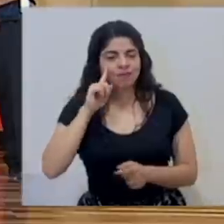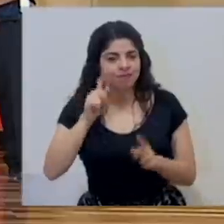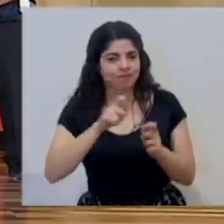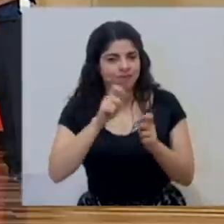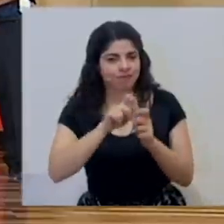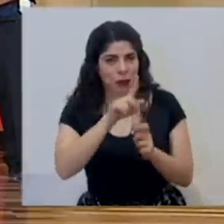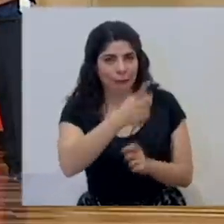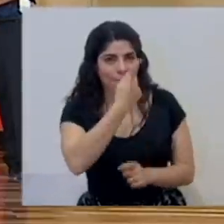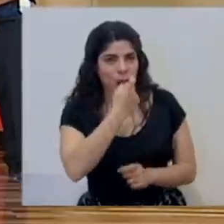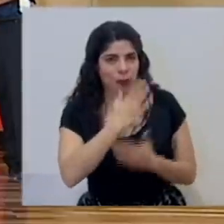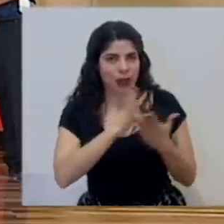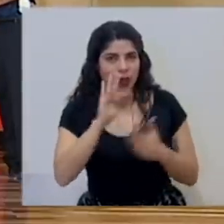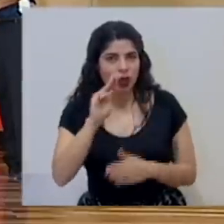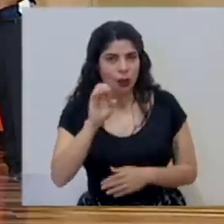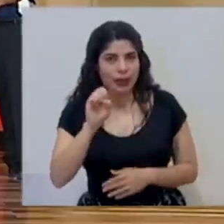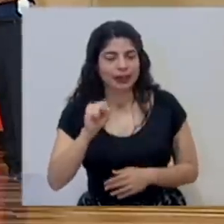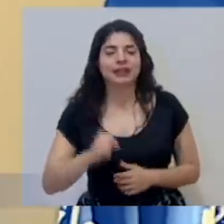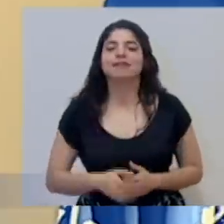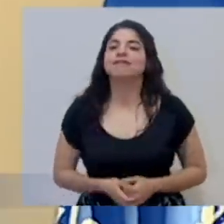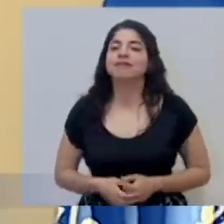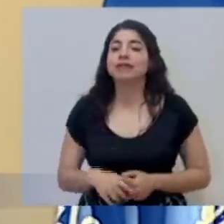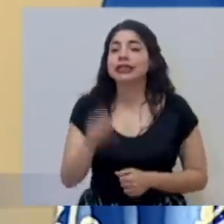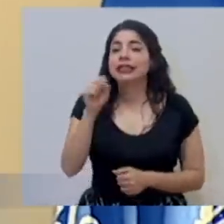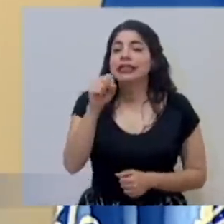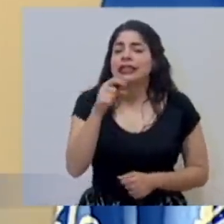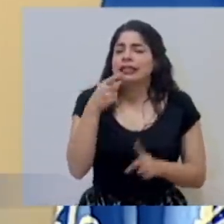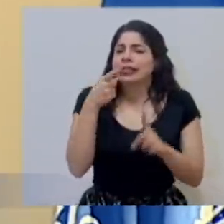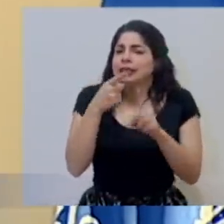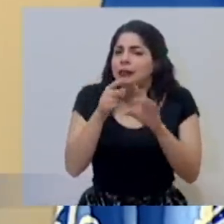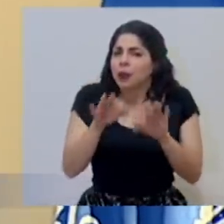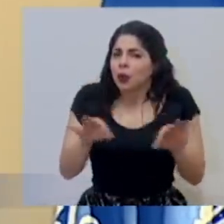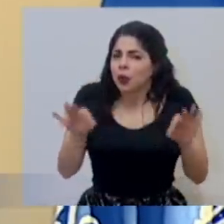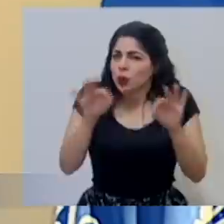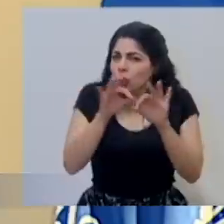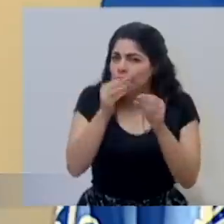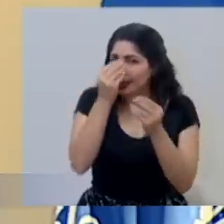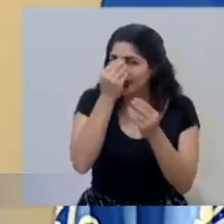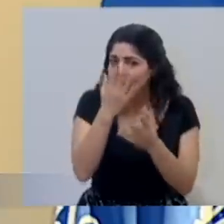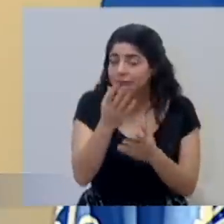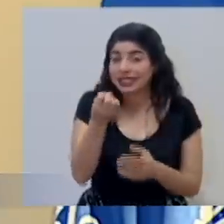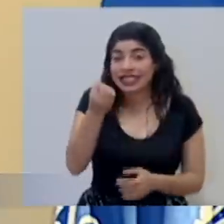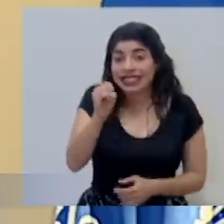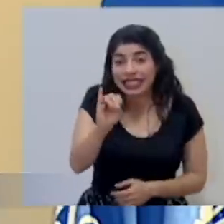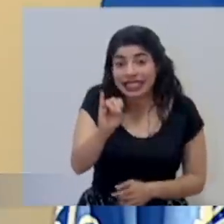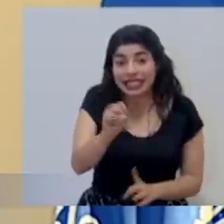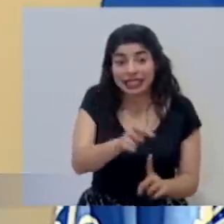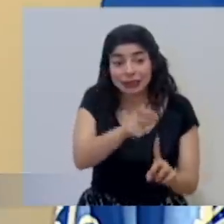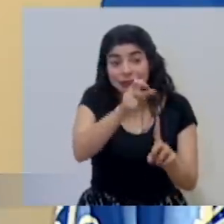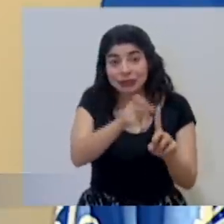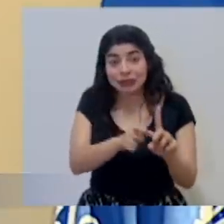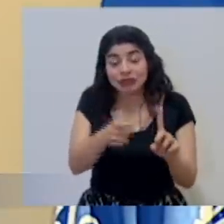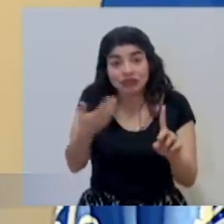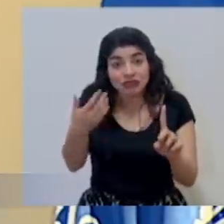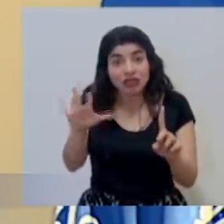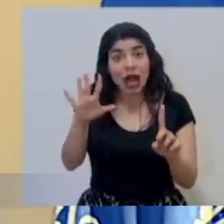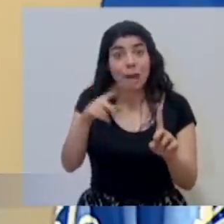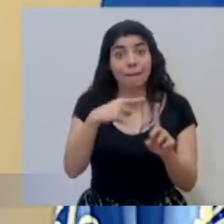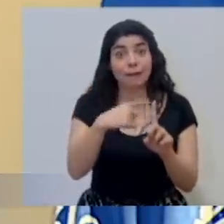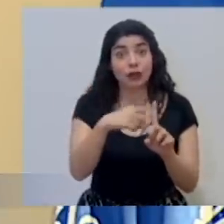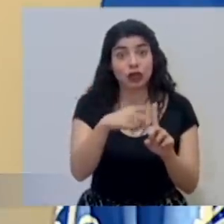consulta de Tomás. Sí, aquí es importante indicar que si ya la persona ha estado positiva,